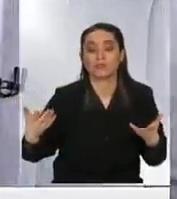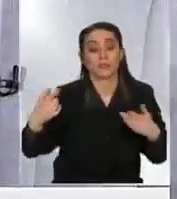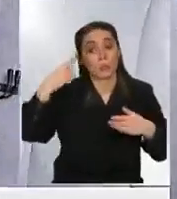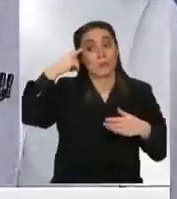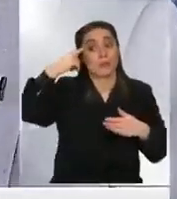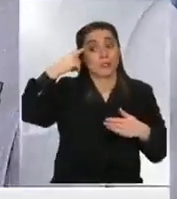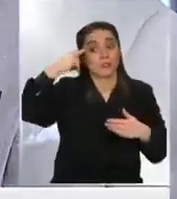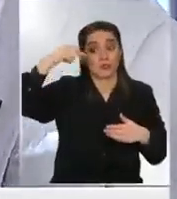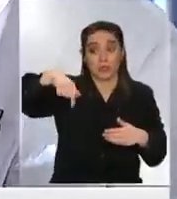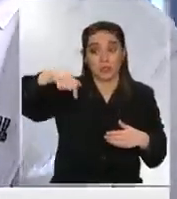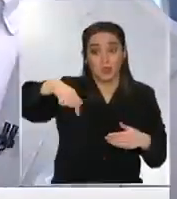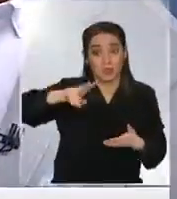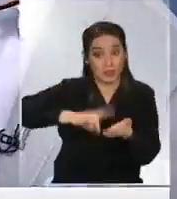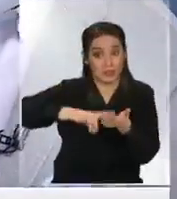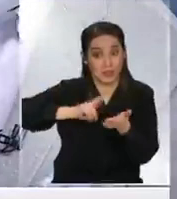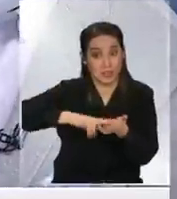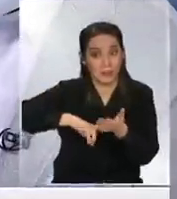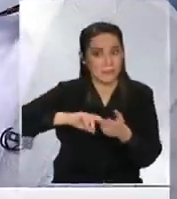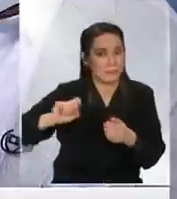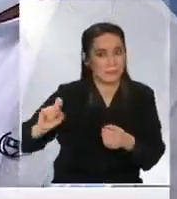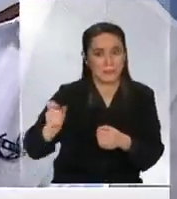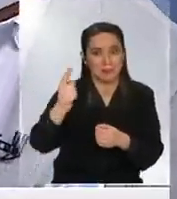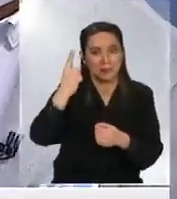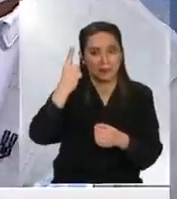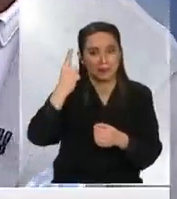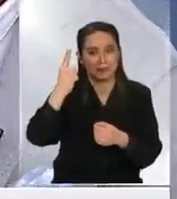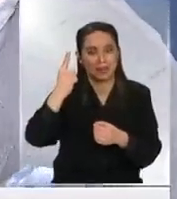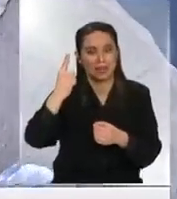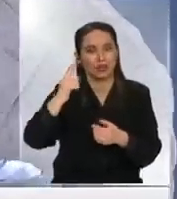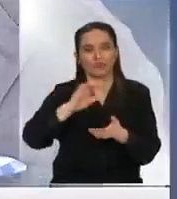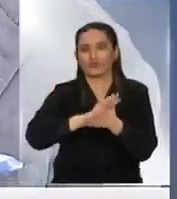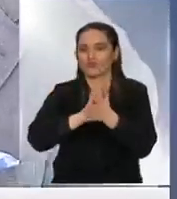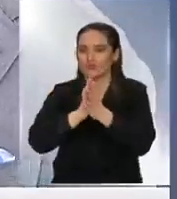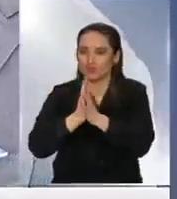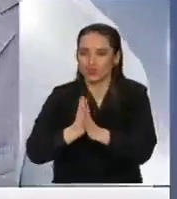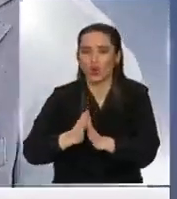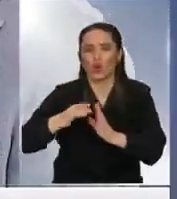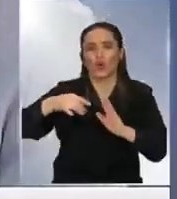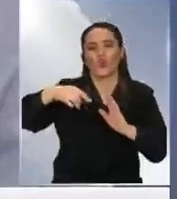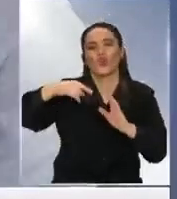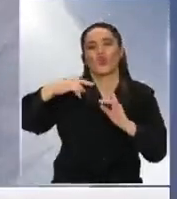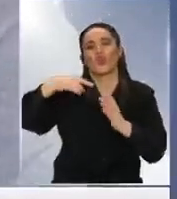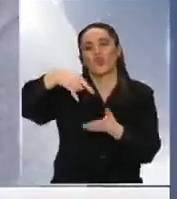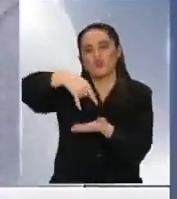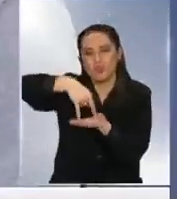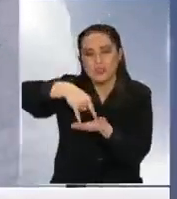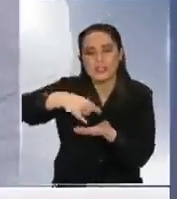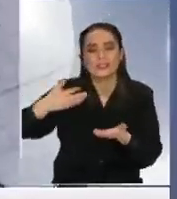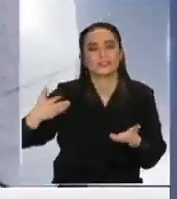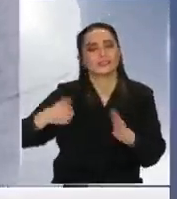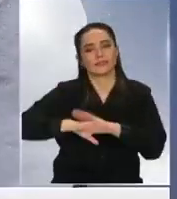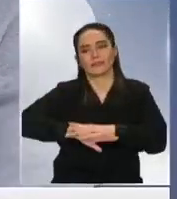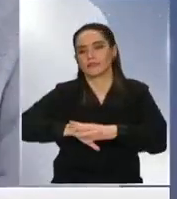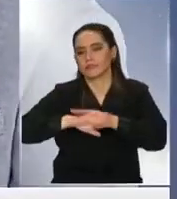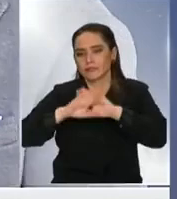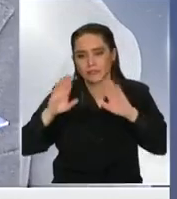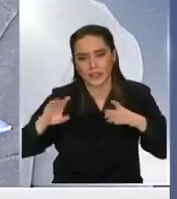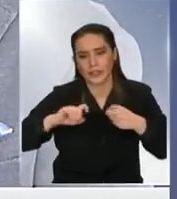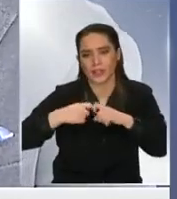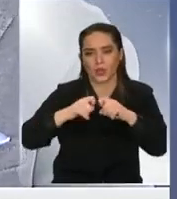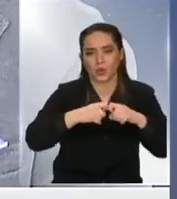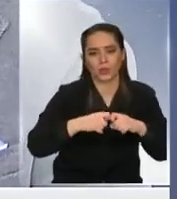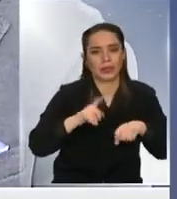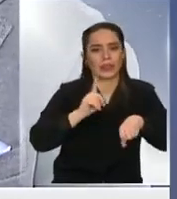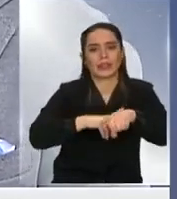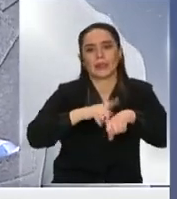efectivamente hoy día lo primero que tiene que hacer el Parlamento completo ¿no? es dejarse discutir cosas que no hay que discutir como por ejemplo